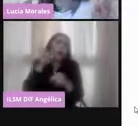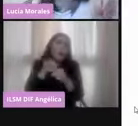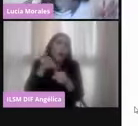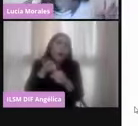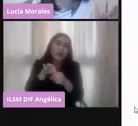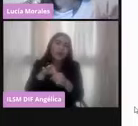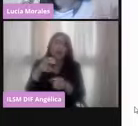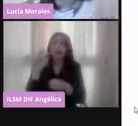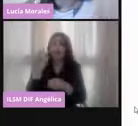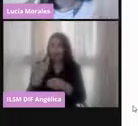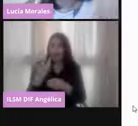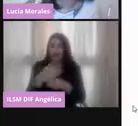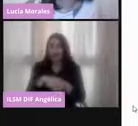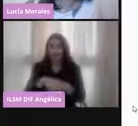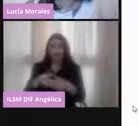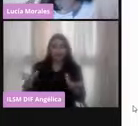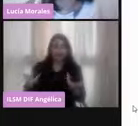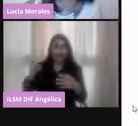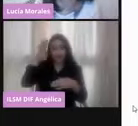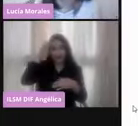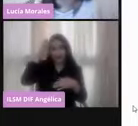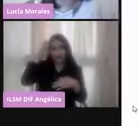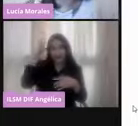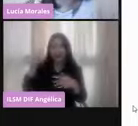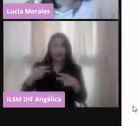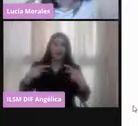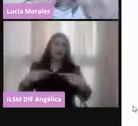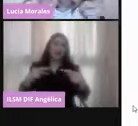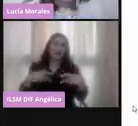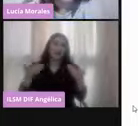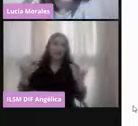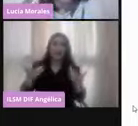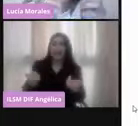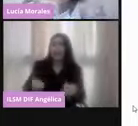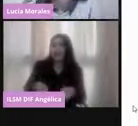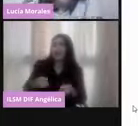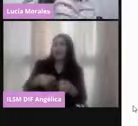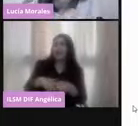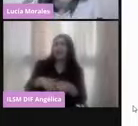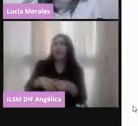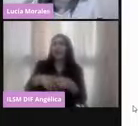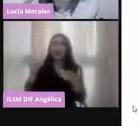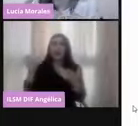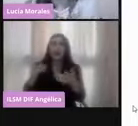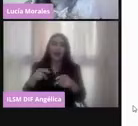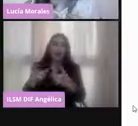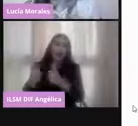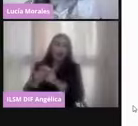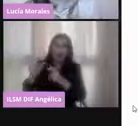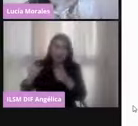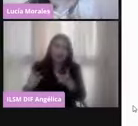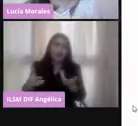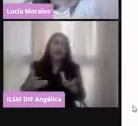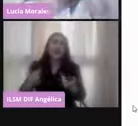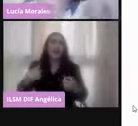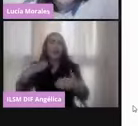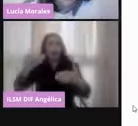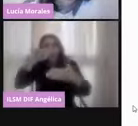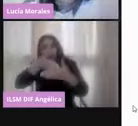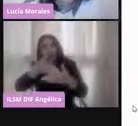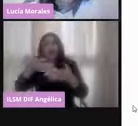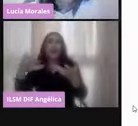una concepción de una ciudadanía de un tipo más minimalista, ¿no? Acudo en la jornada electoral, yo ciudadana Lucía,